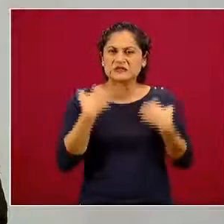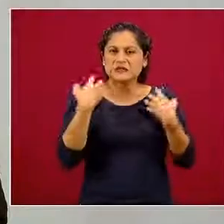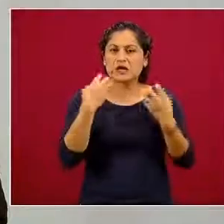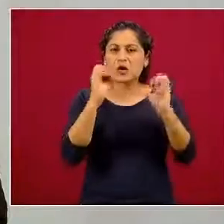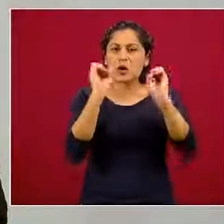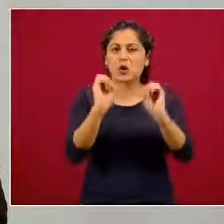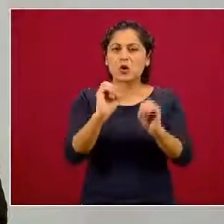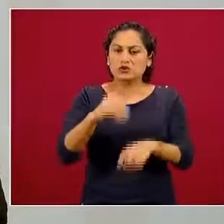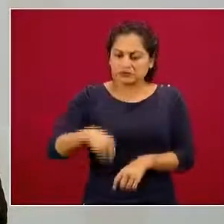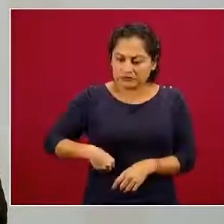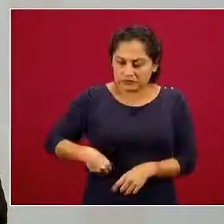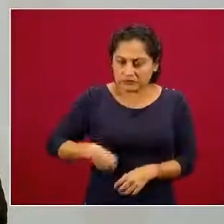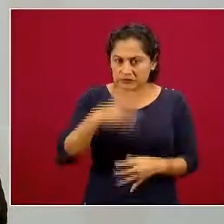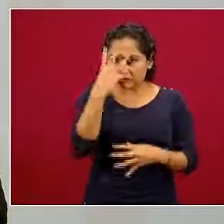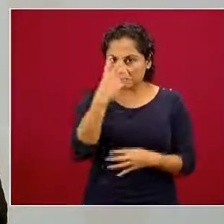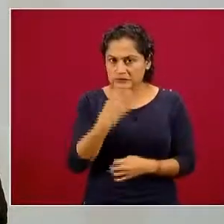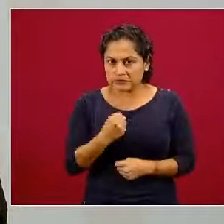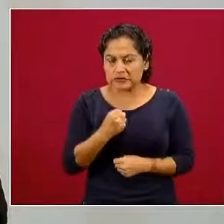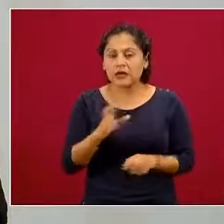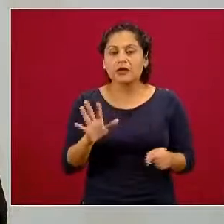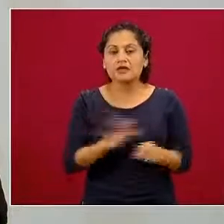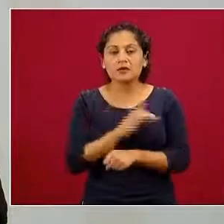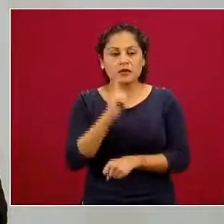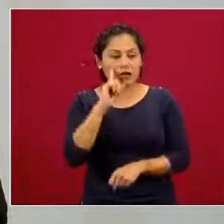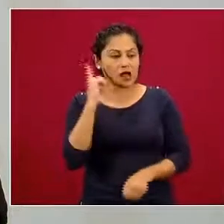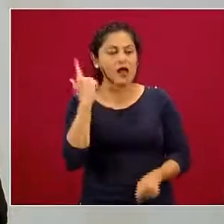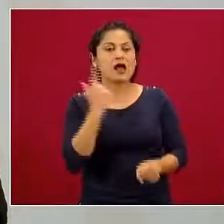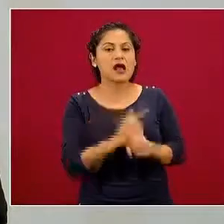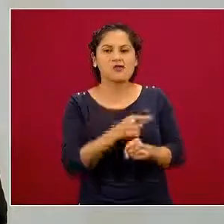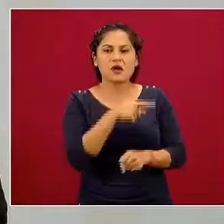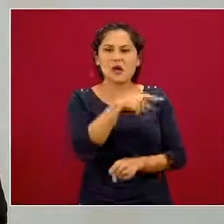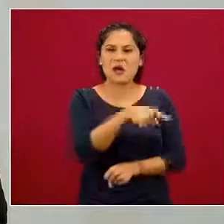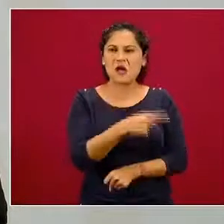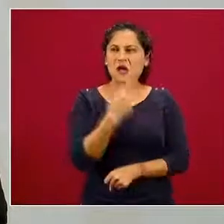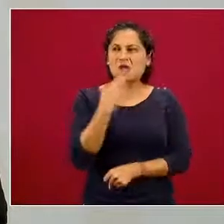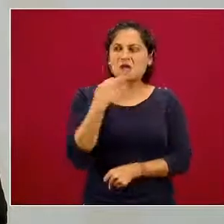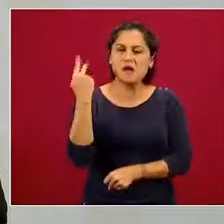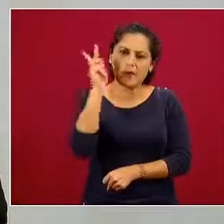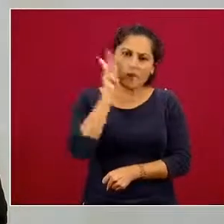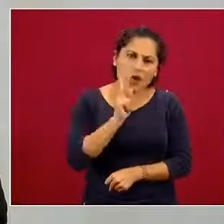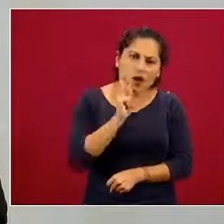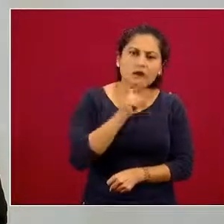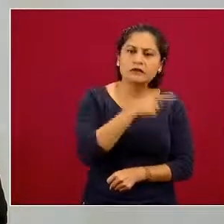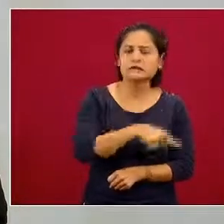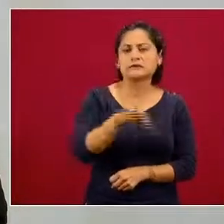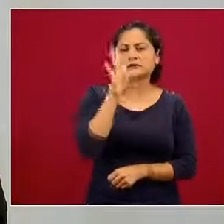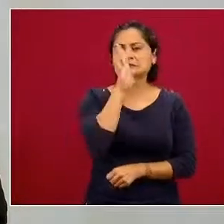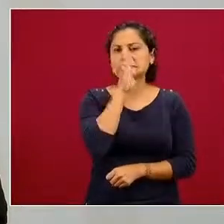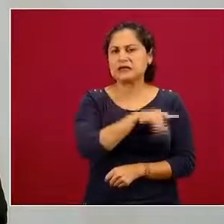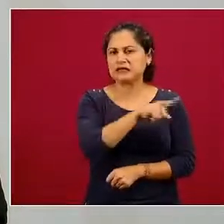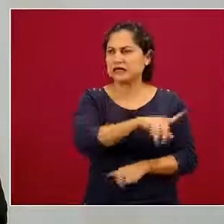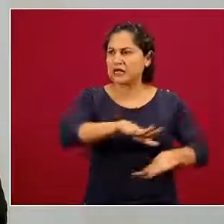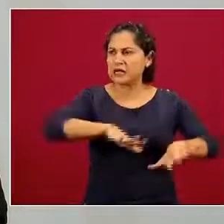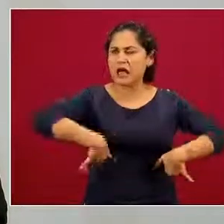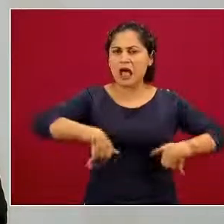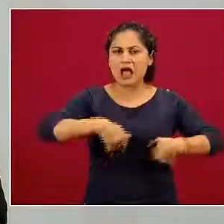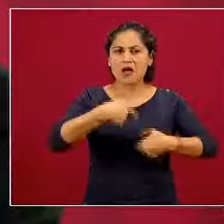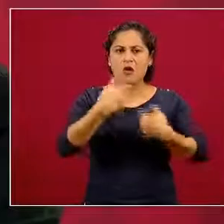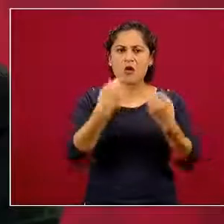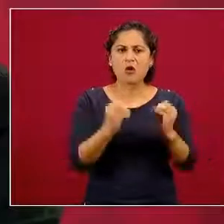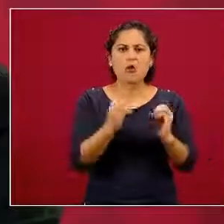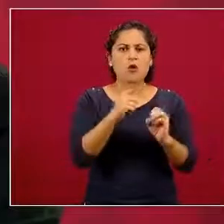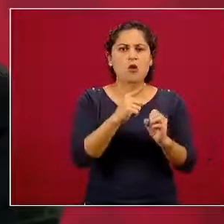Pueden ver el intento de suicidio como un acto de egoísmo, cobardía o manipulación. Por su parte,